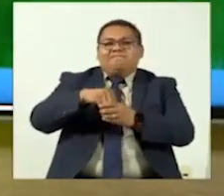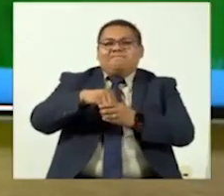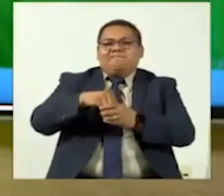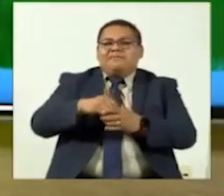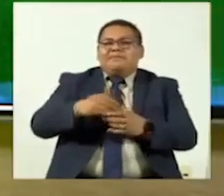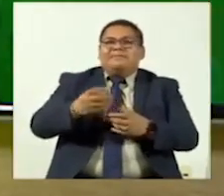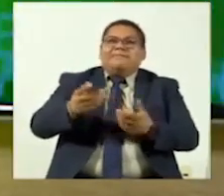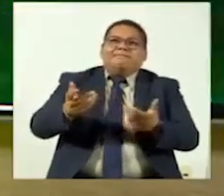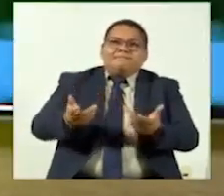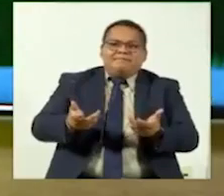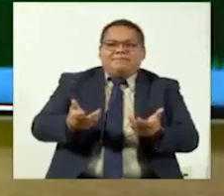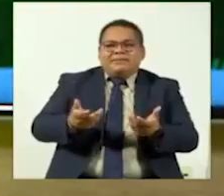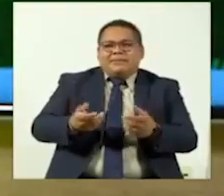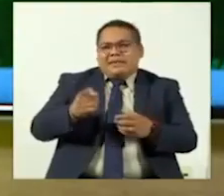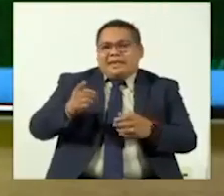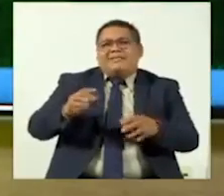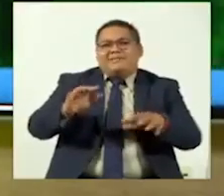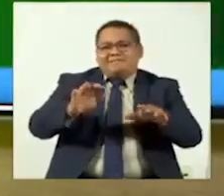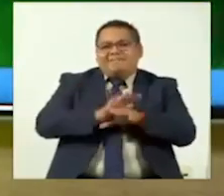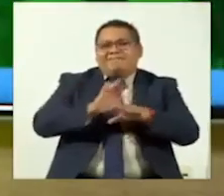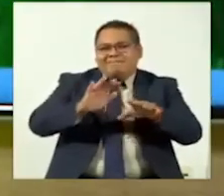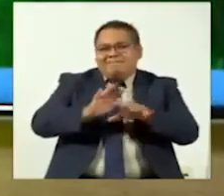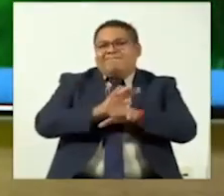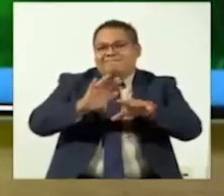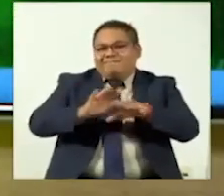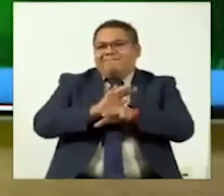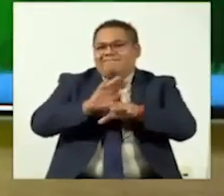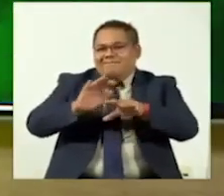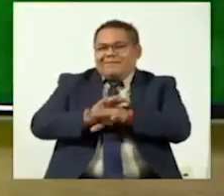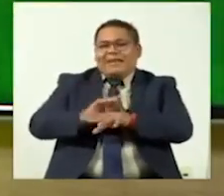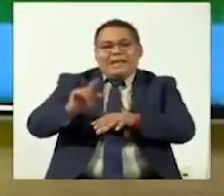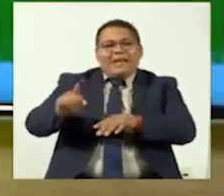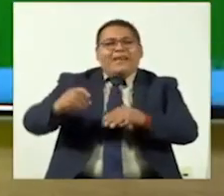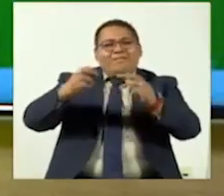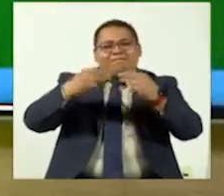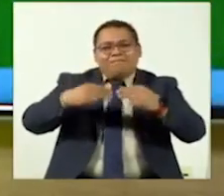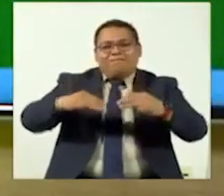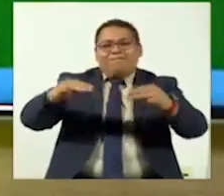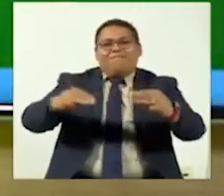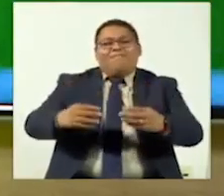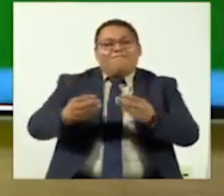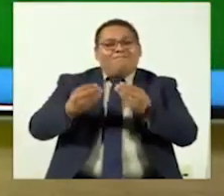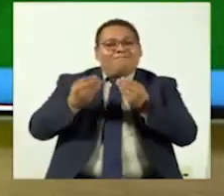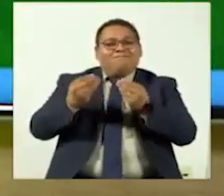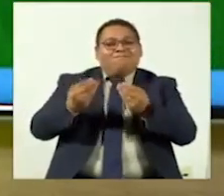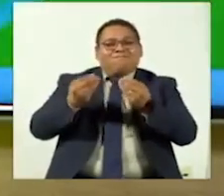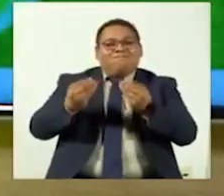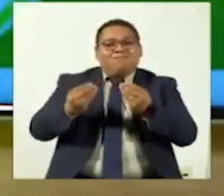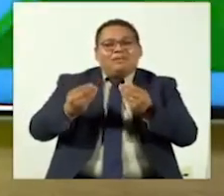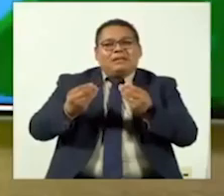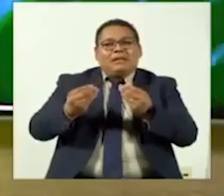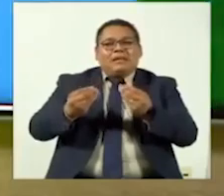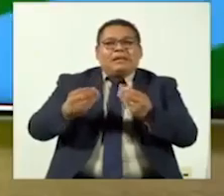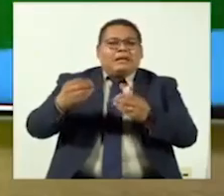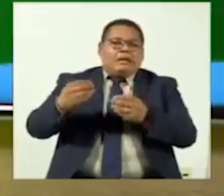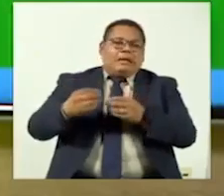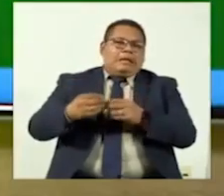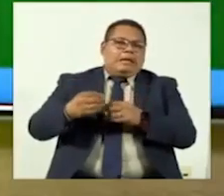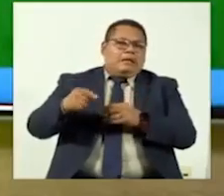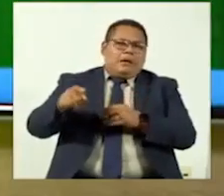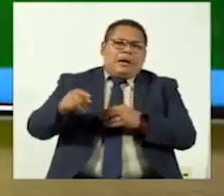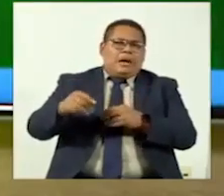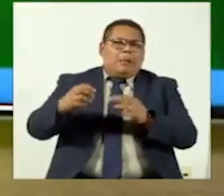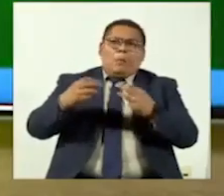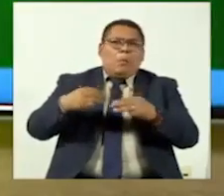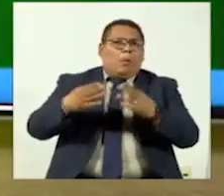hubo una gran cantidad de producción musical en esos años, contrario a lo que se pueda pensar de que no, estuvo muerto,